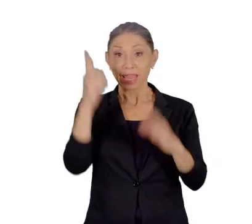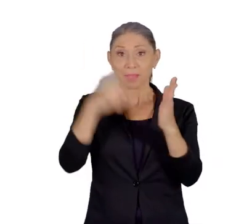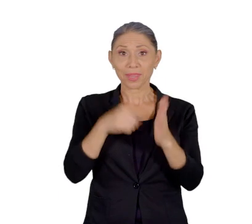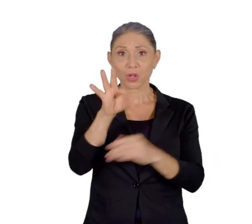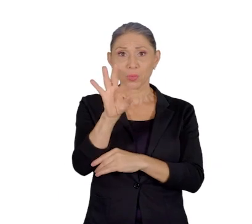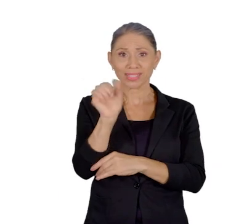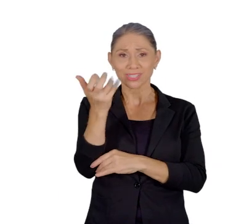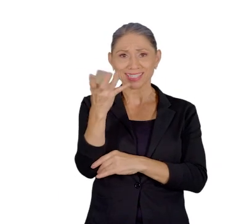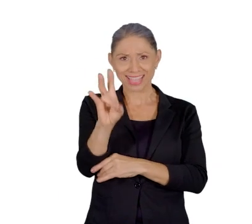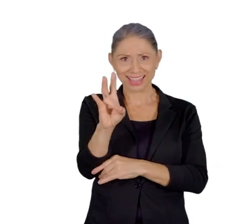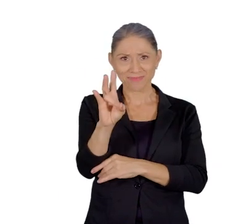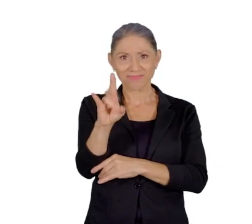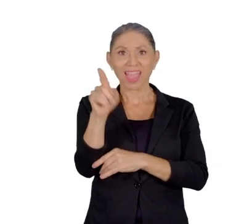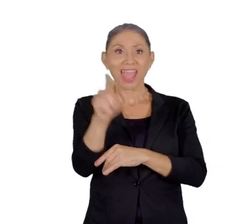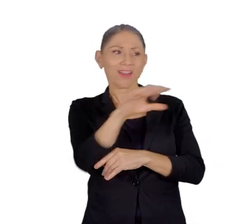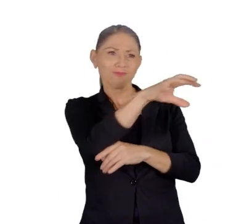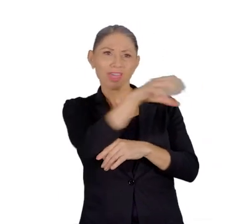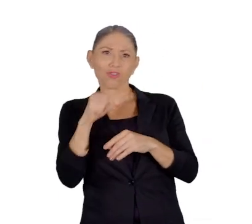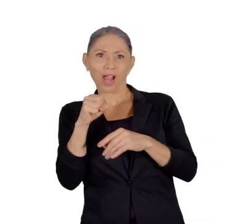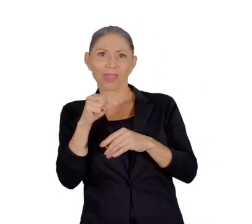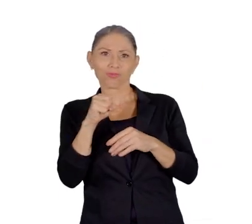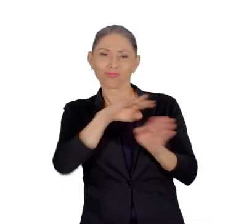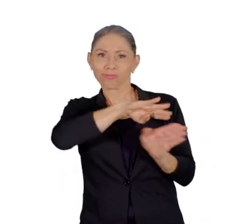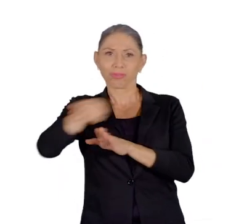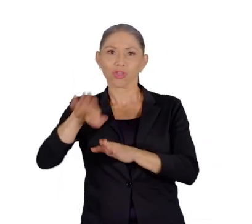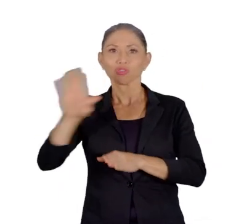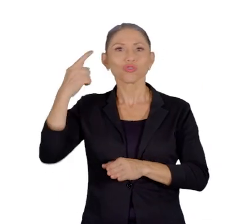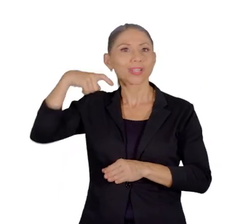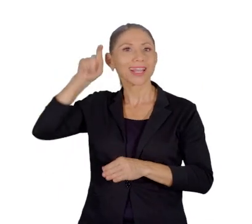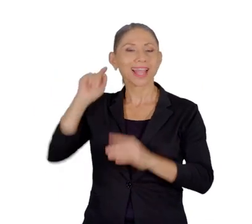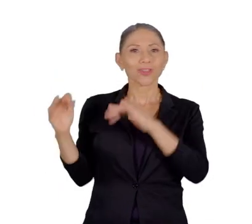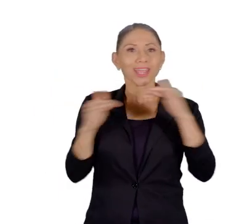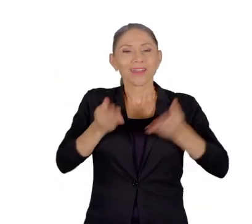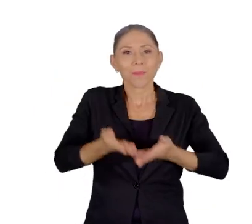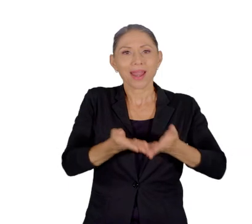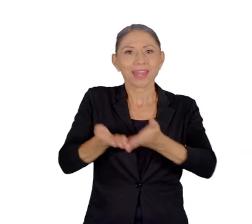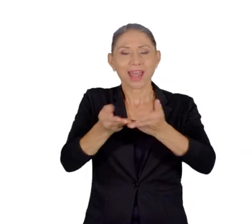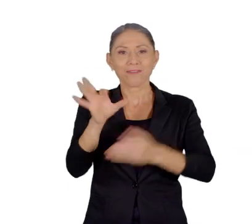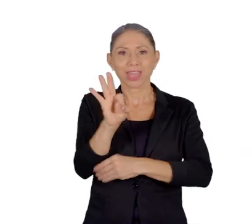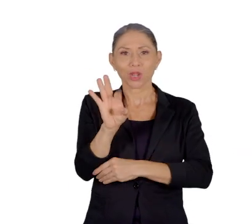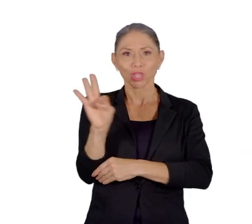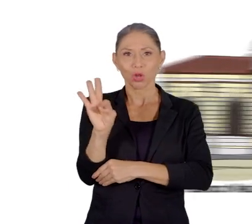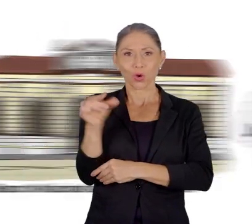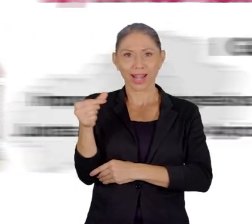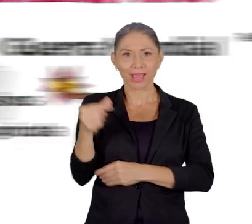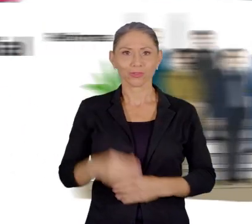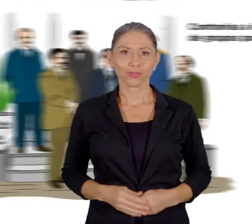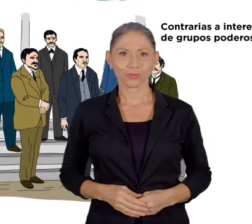1917 fue derrocado por su secretario de Guerra y Marina, Federico Tinoco Granados.